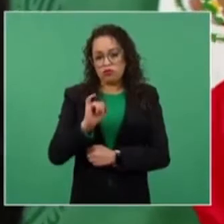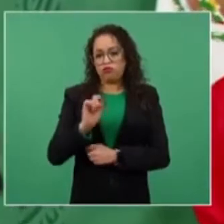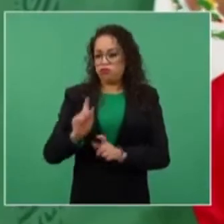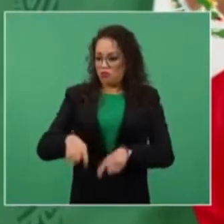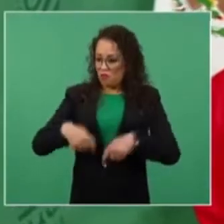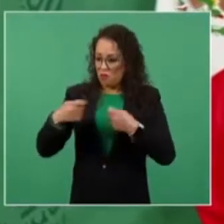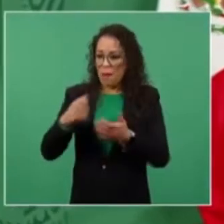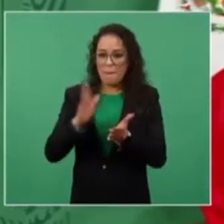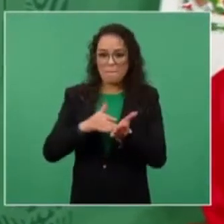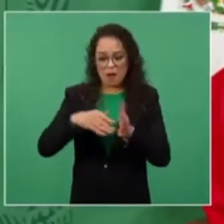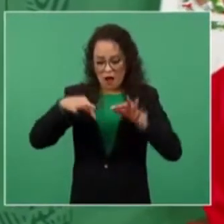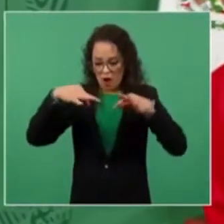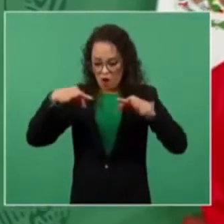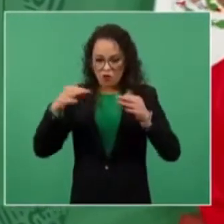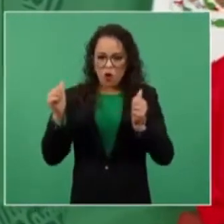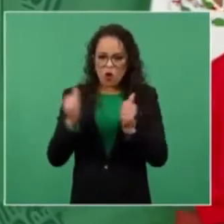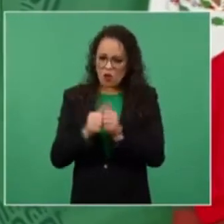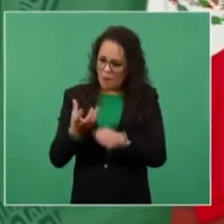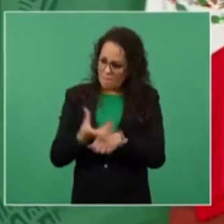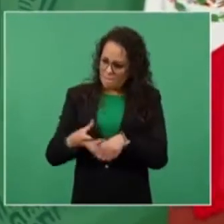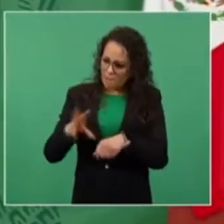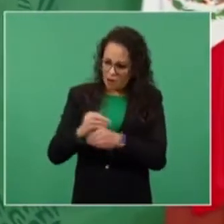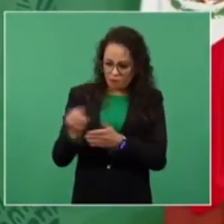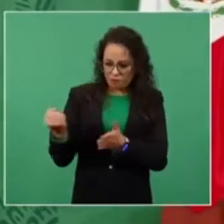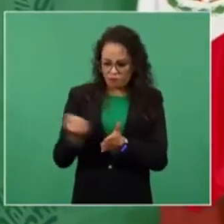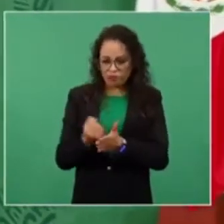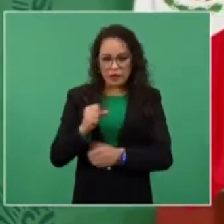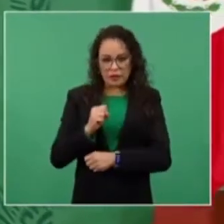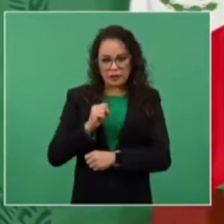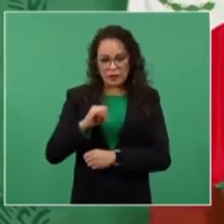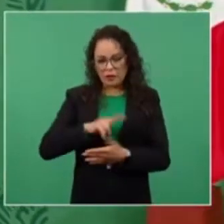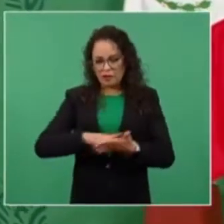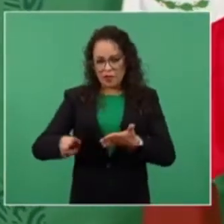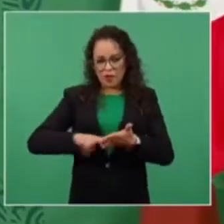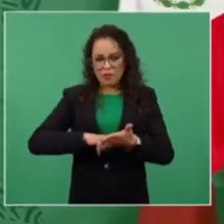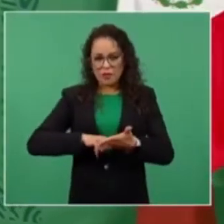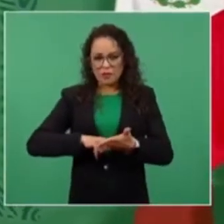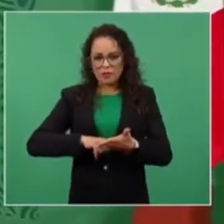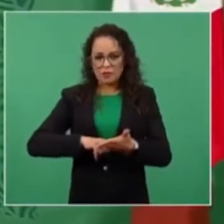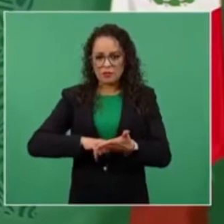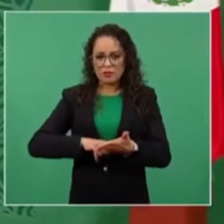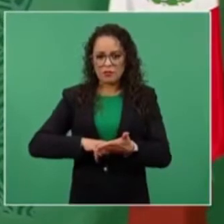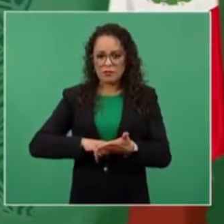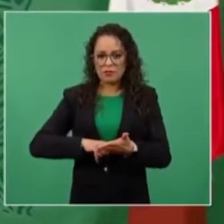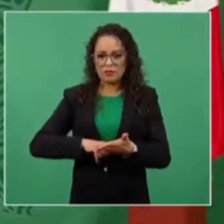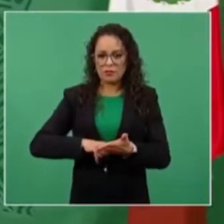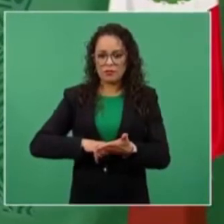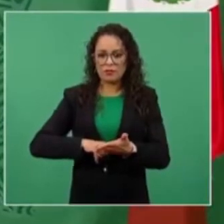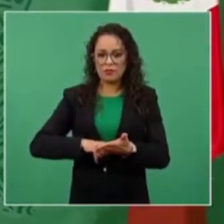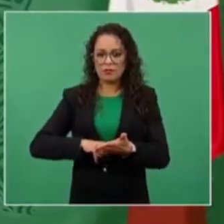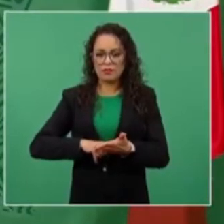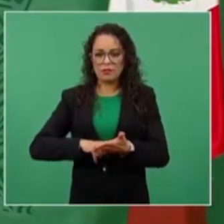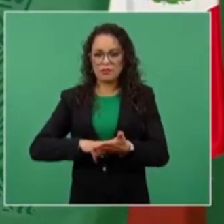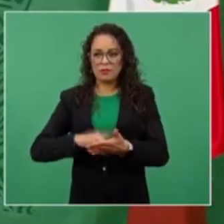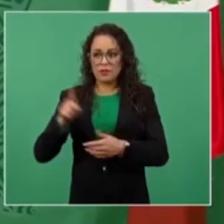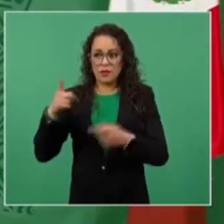autorización y un legislador no sólo podía